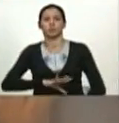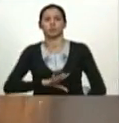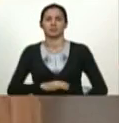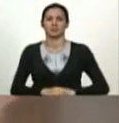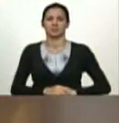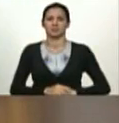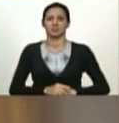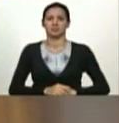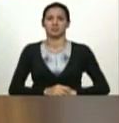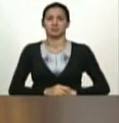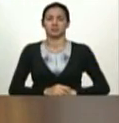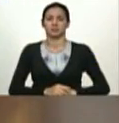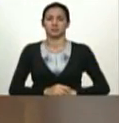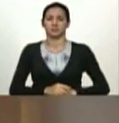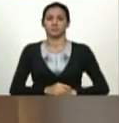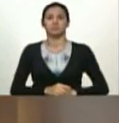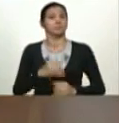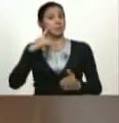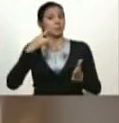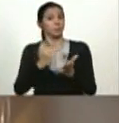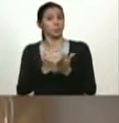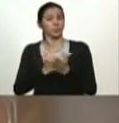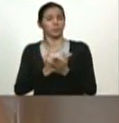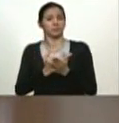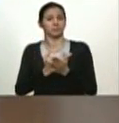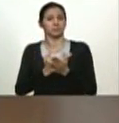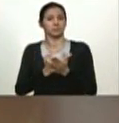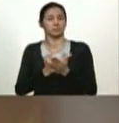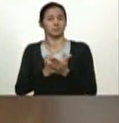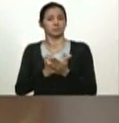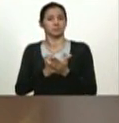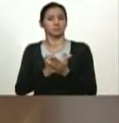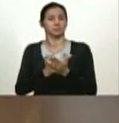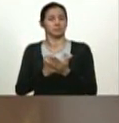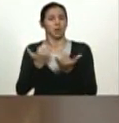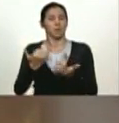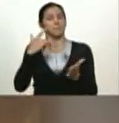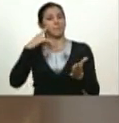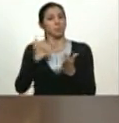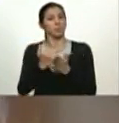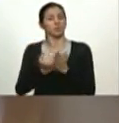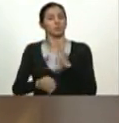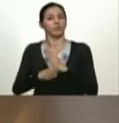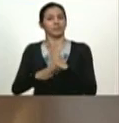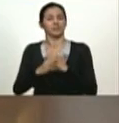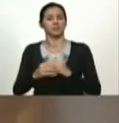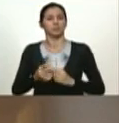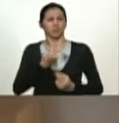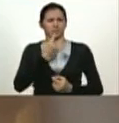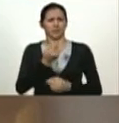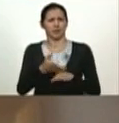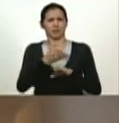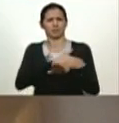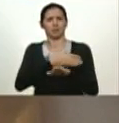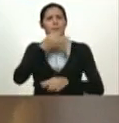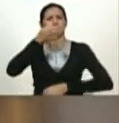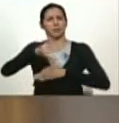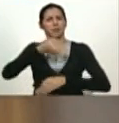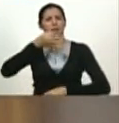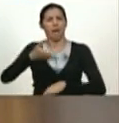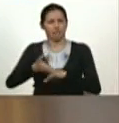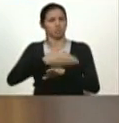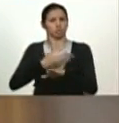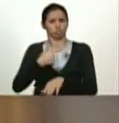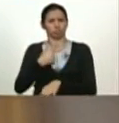Que está a prueba de paso. Se está aprobando, ¿verdad? Yo he dicho, como lo he explicado en varias oportunidades,